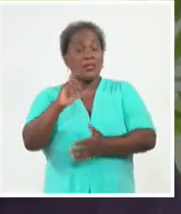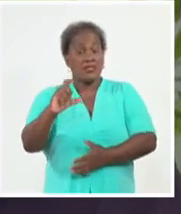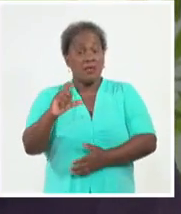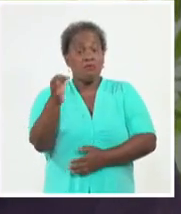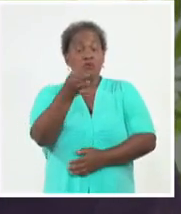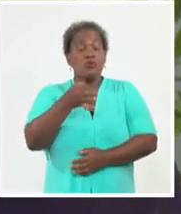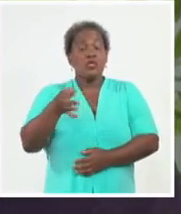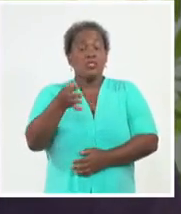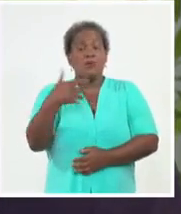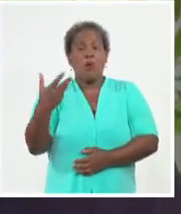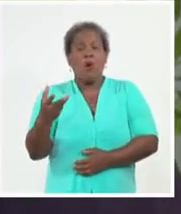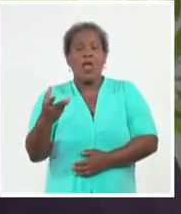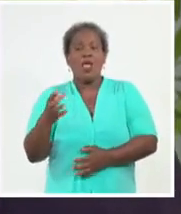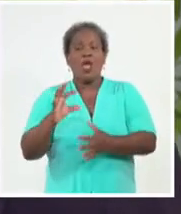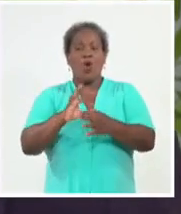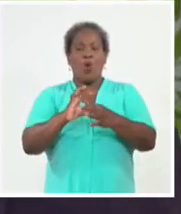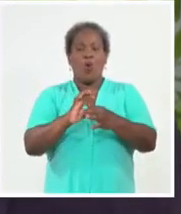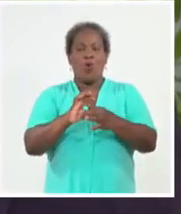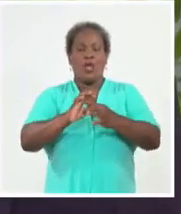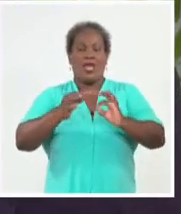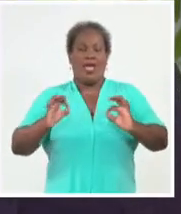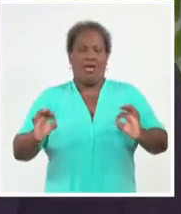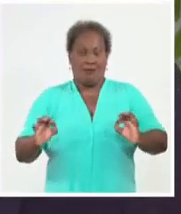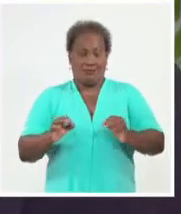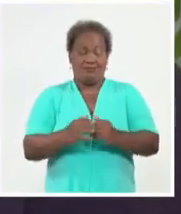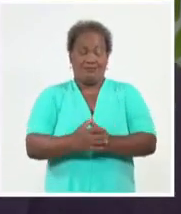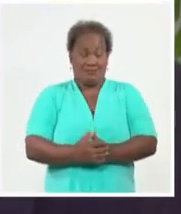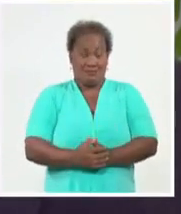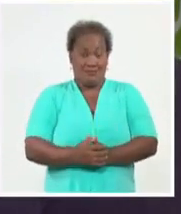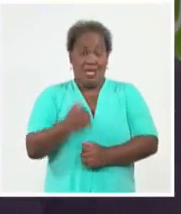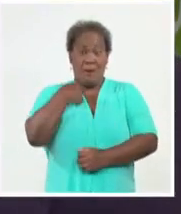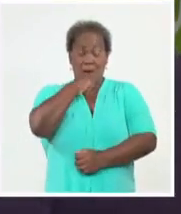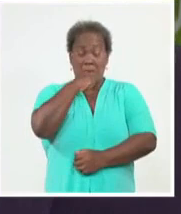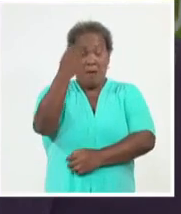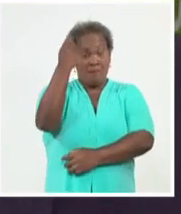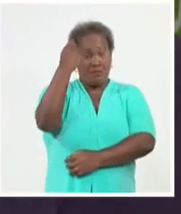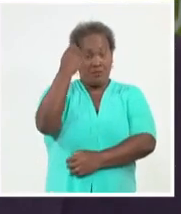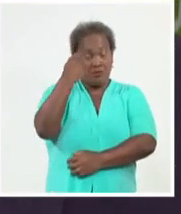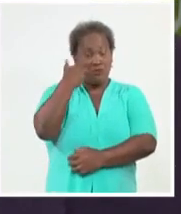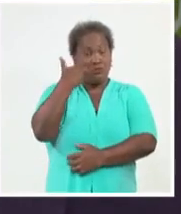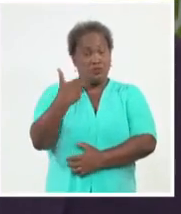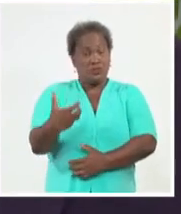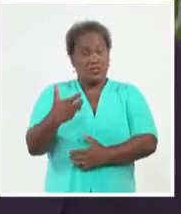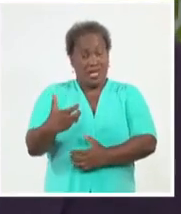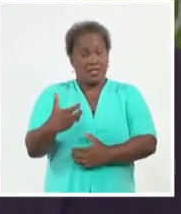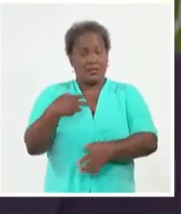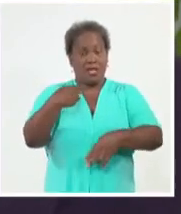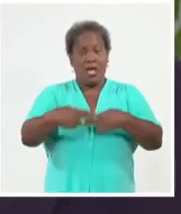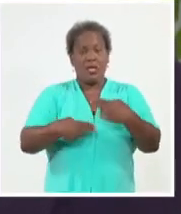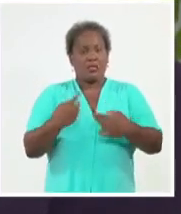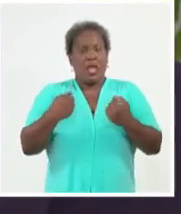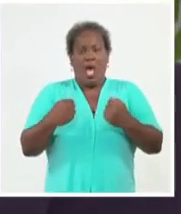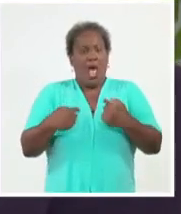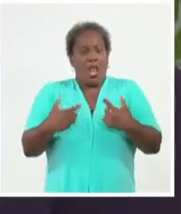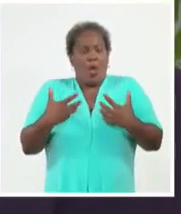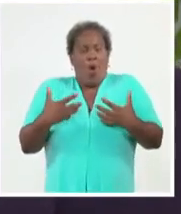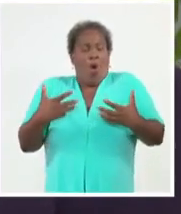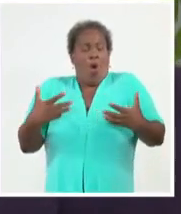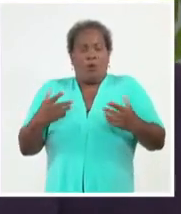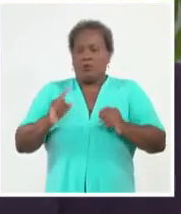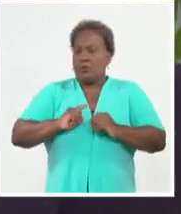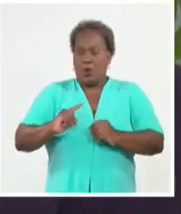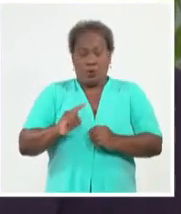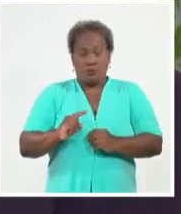Melena, que me enseñó siempre que lo importante no es hacer algo que pondere mucho, sino que en la